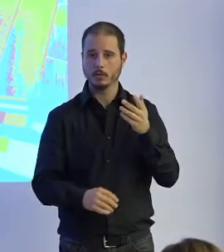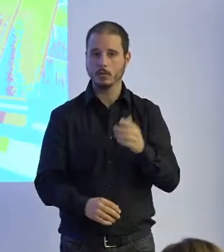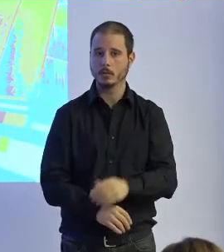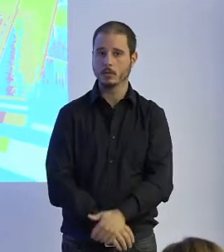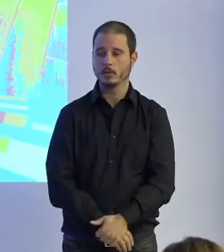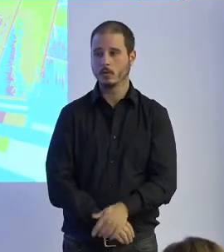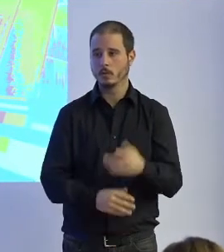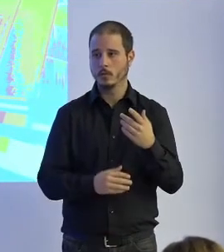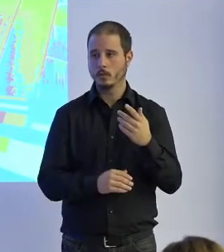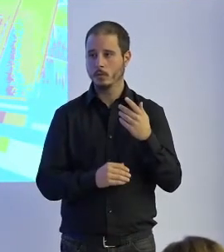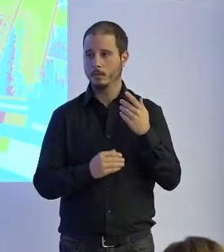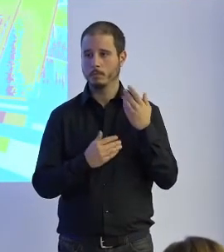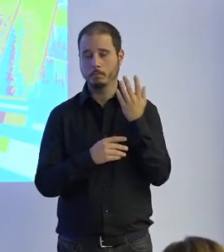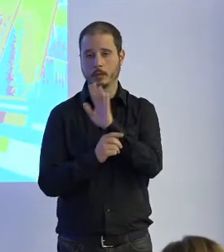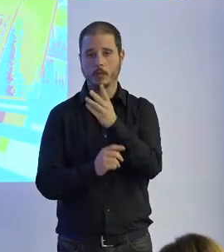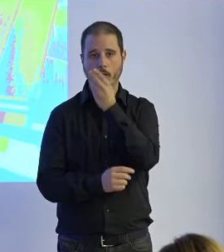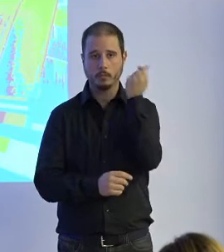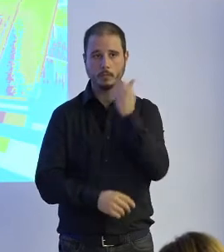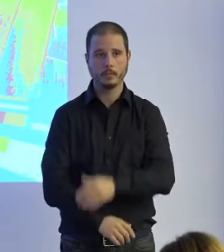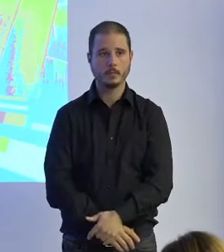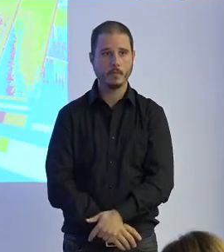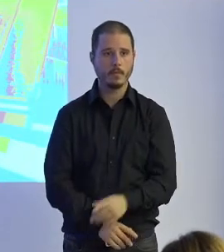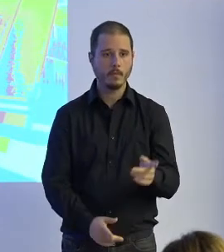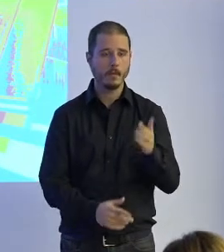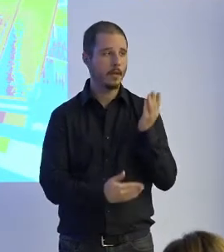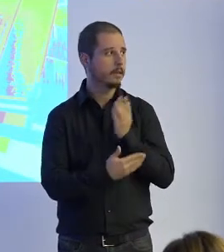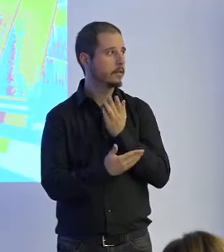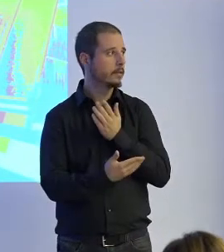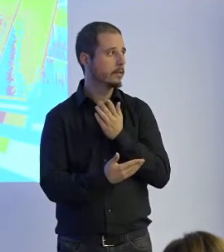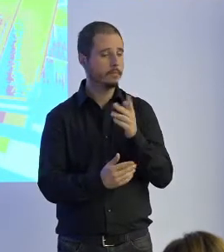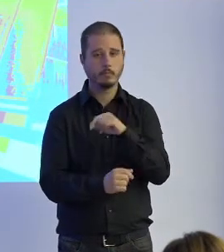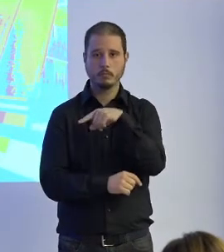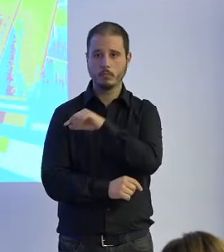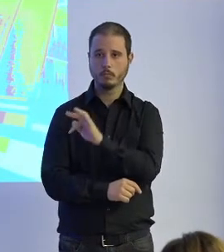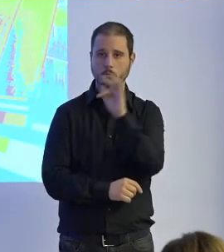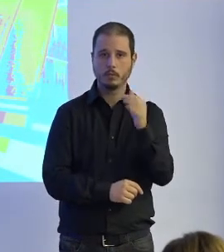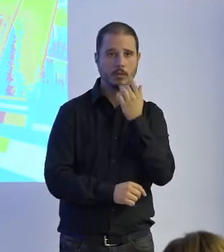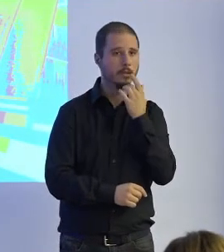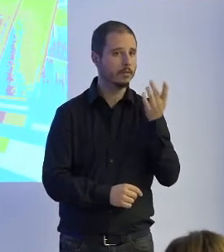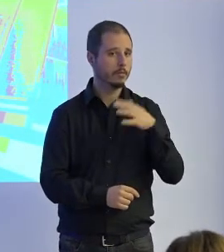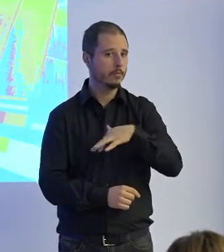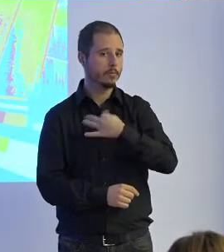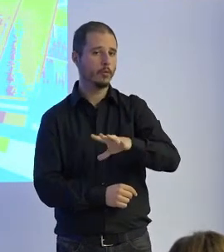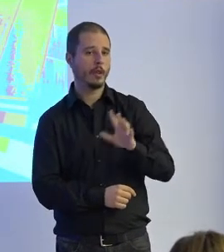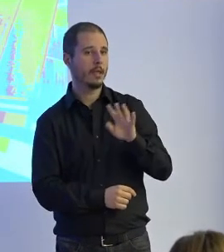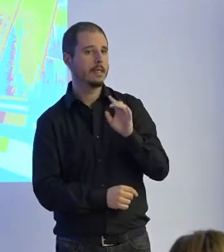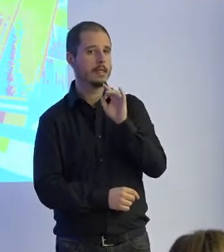al siguiente ponente que le pediría más brevedad si cabe incluso si lo puede hacer en 15, 18 minutos